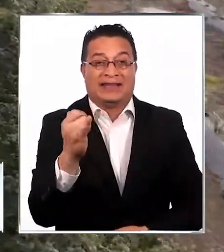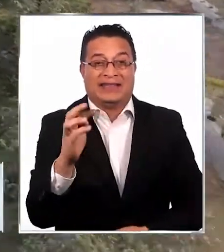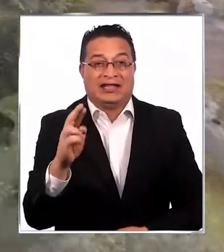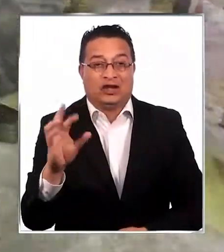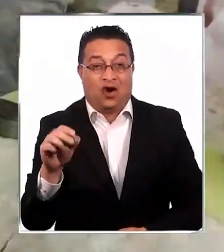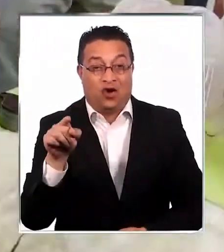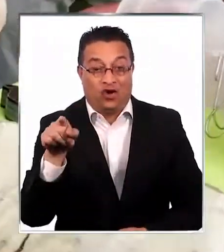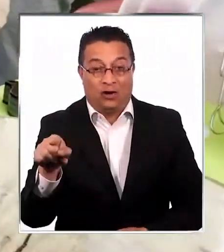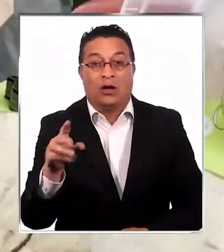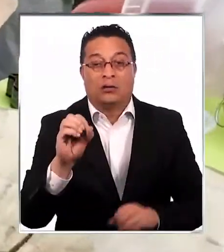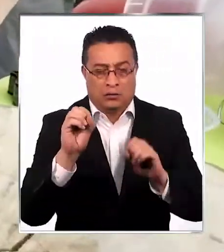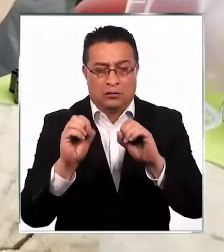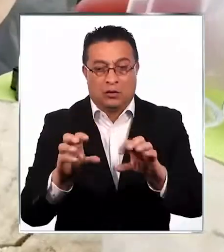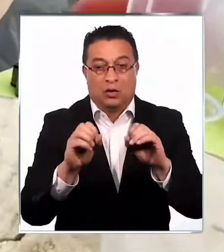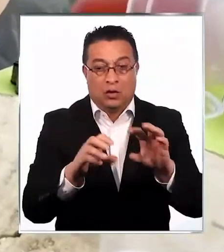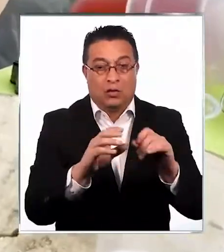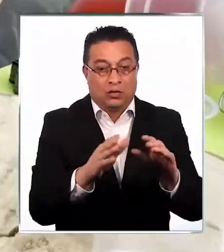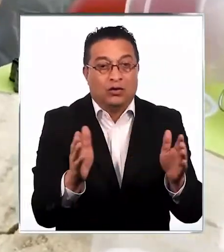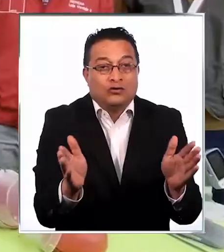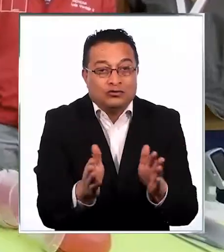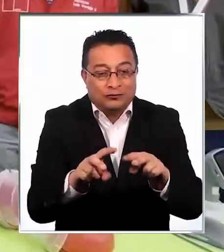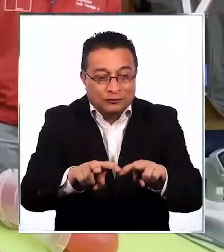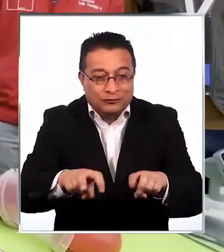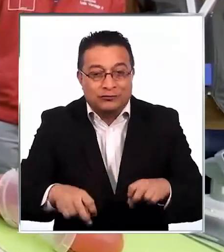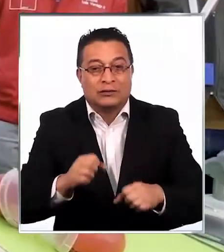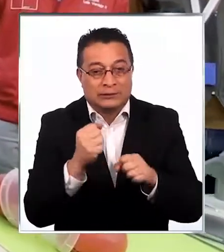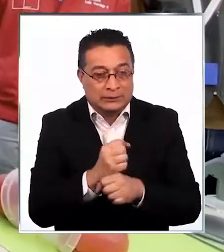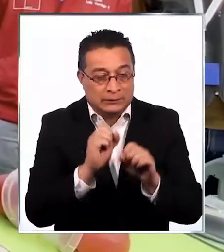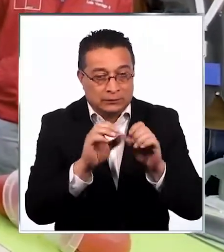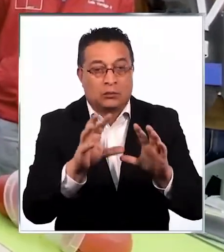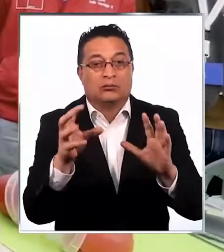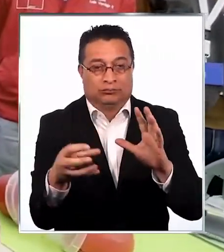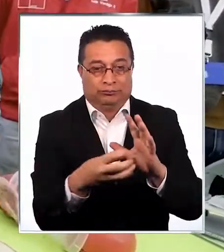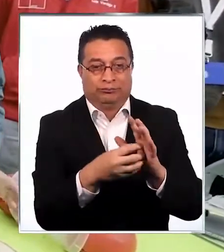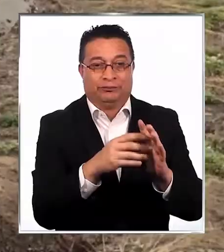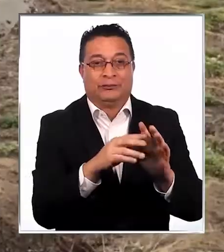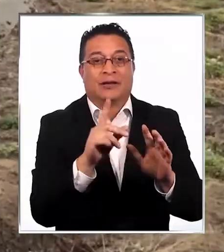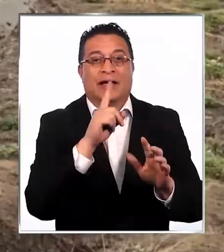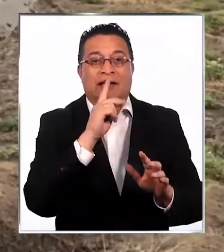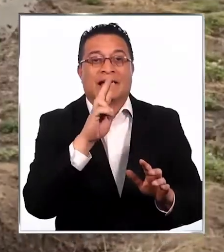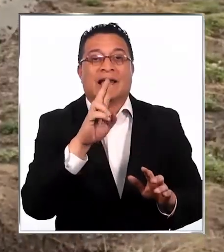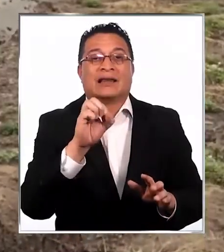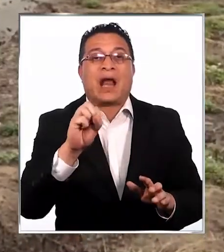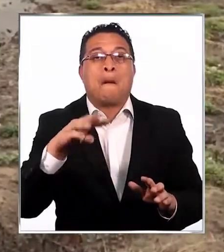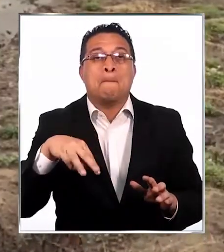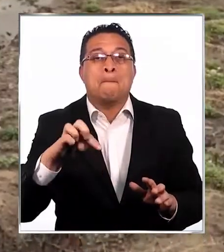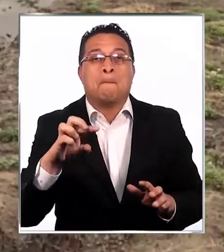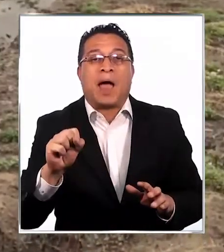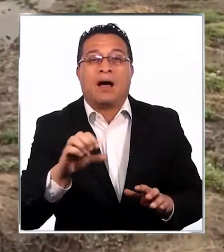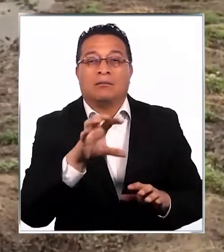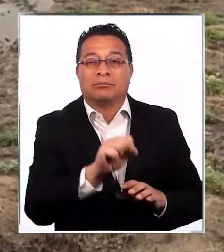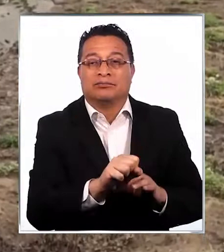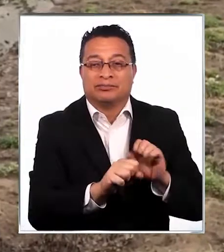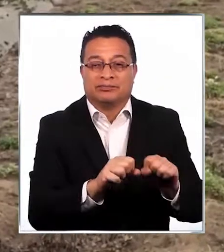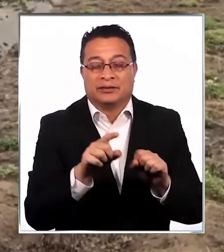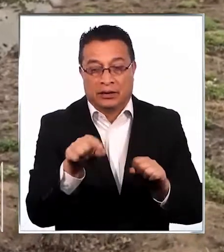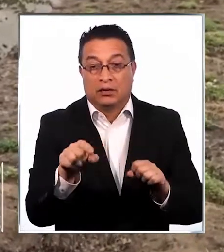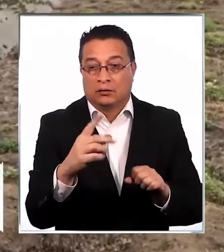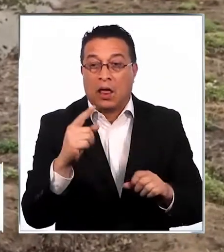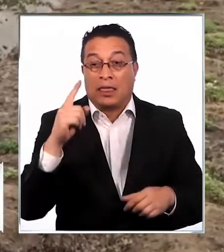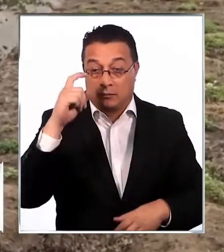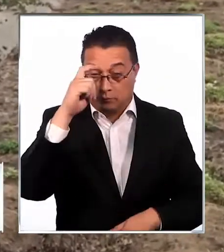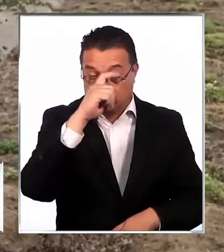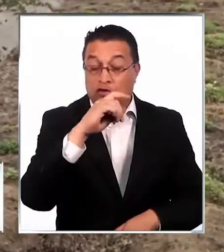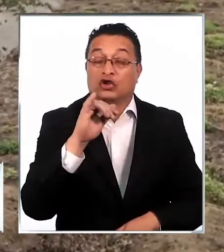se capacitó a los pequeños agricultores para instalarlas. Ha sido bien complicado, pero en todo sentido